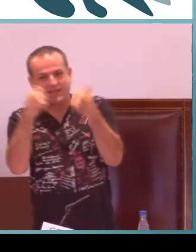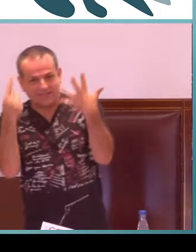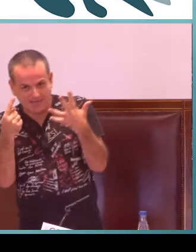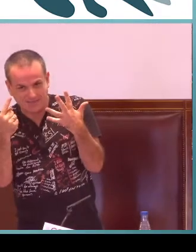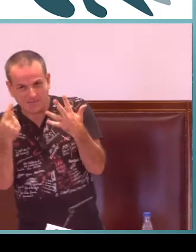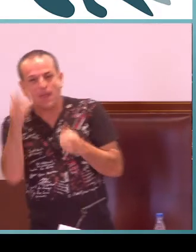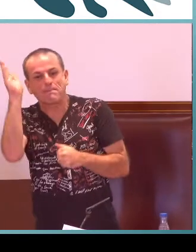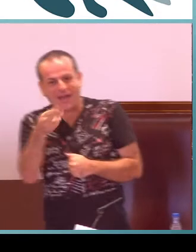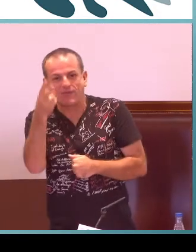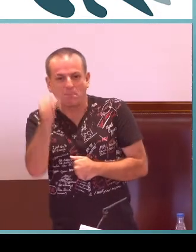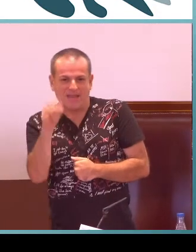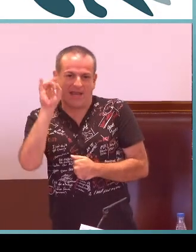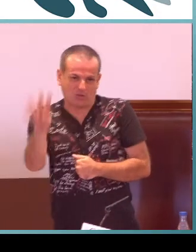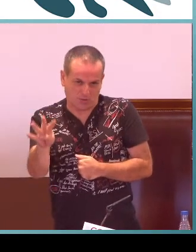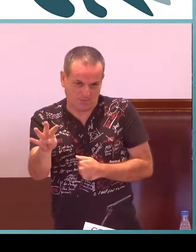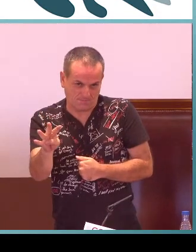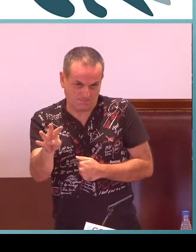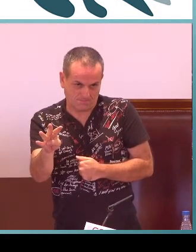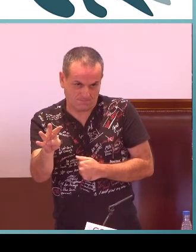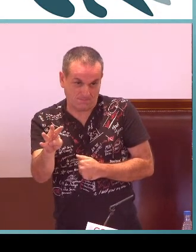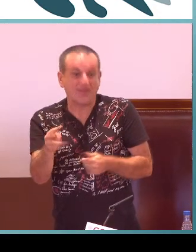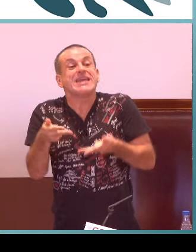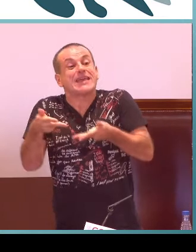número 126, barra 2014,